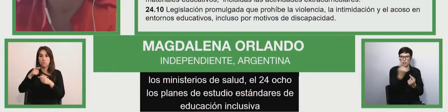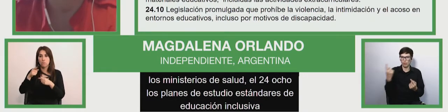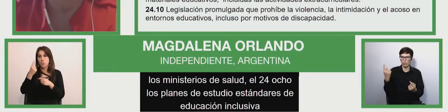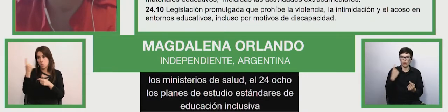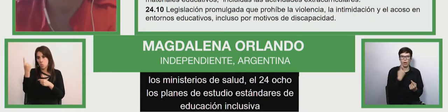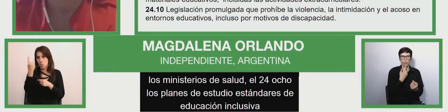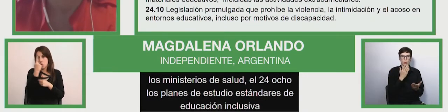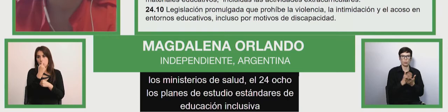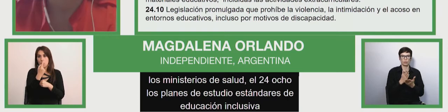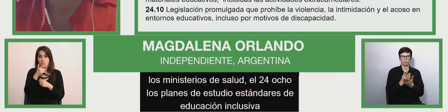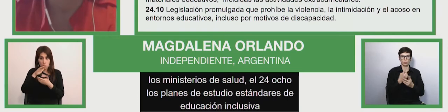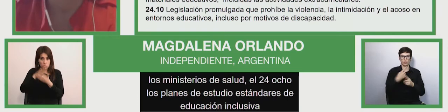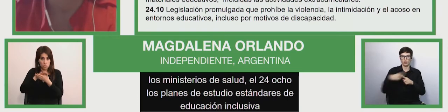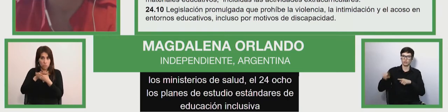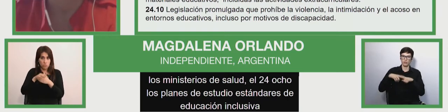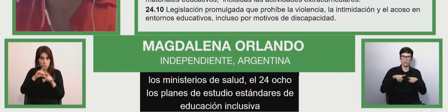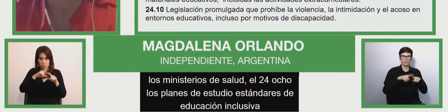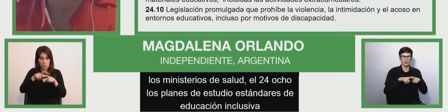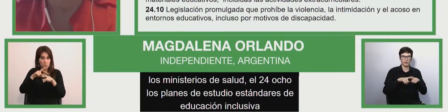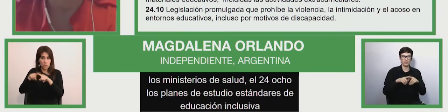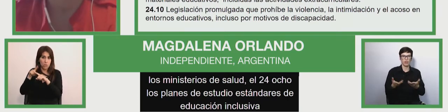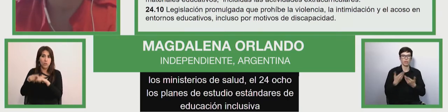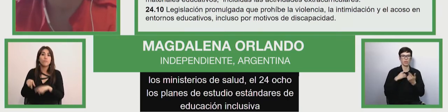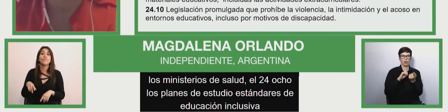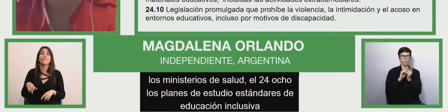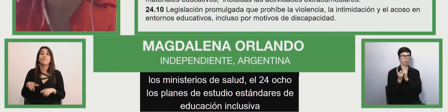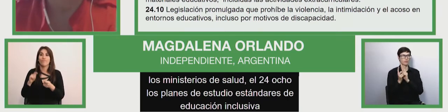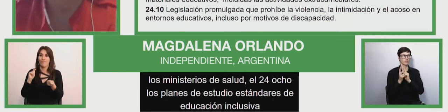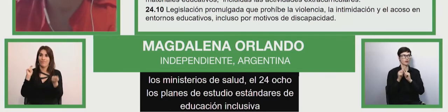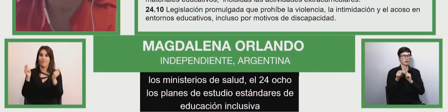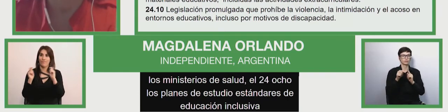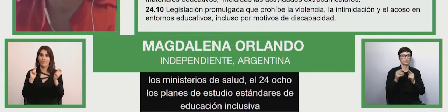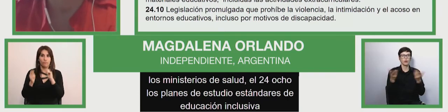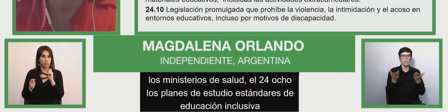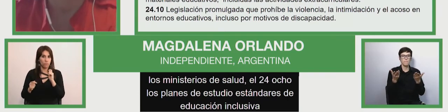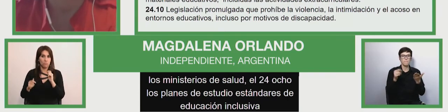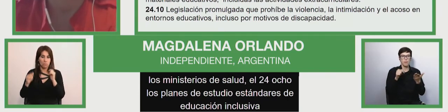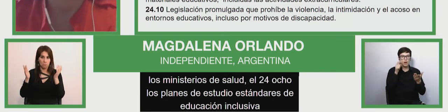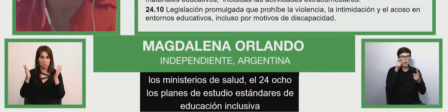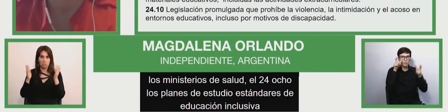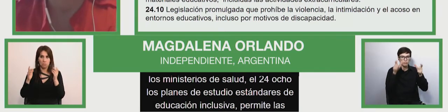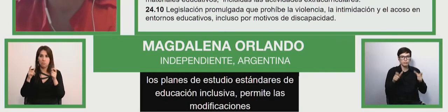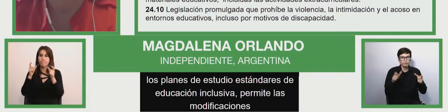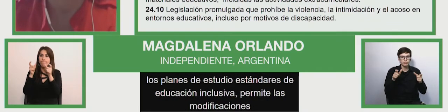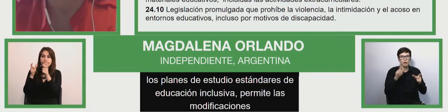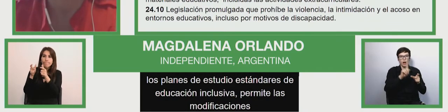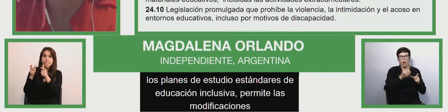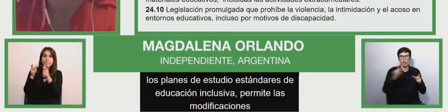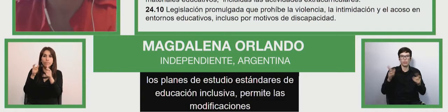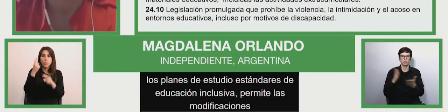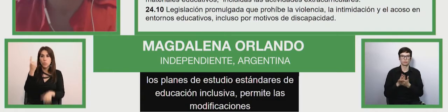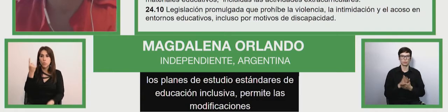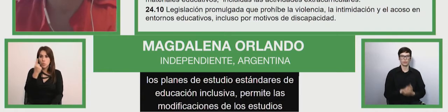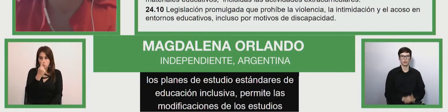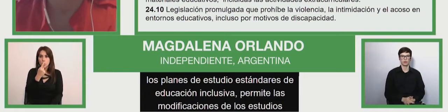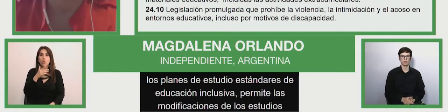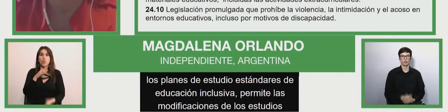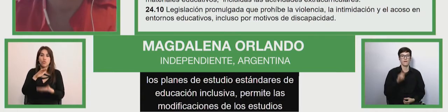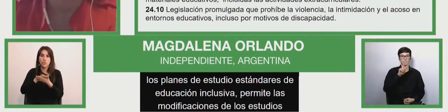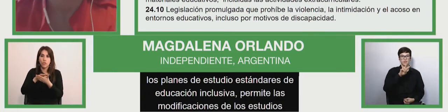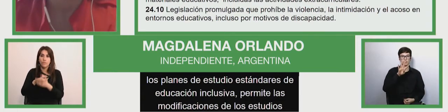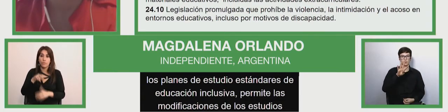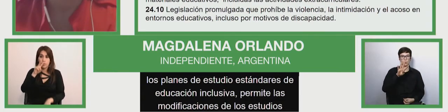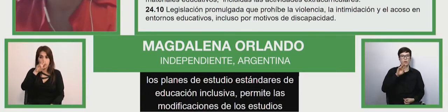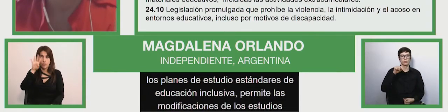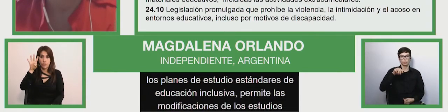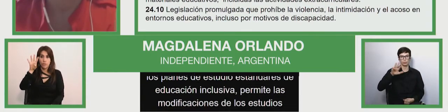estudiantes, permiten las modificaciones y adaptaciones curriculares de los planes de estudio adecuadas a cada estudiante. 24.9,